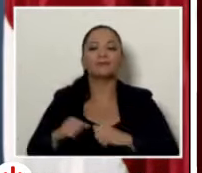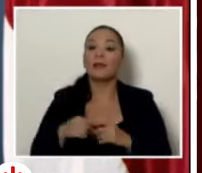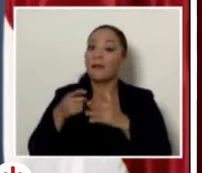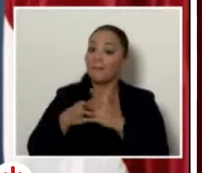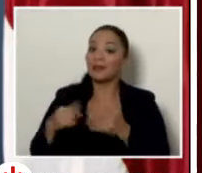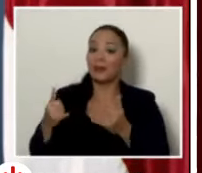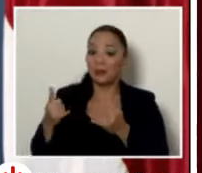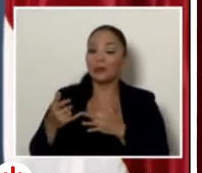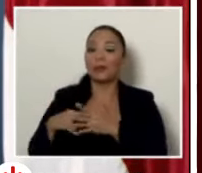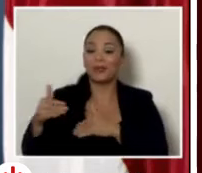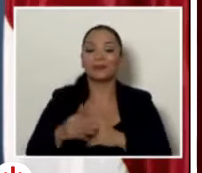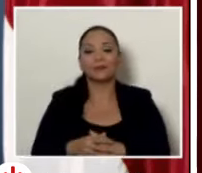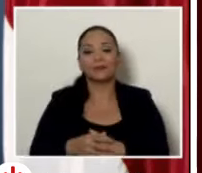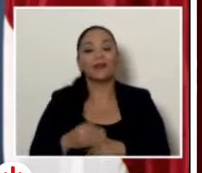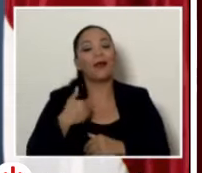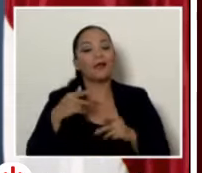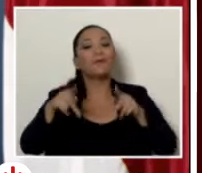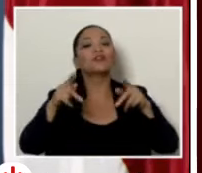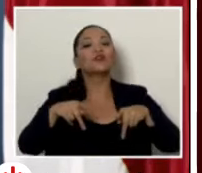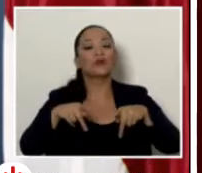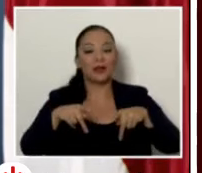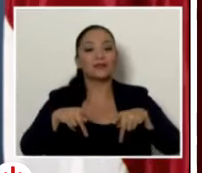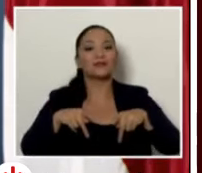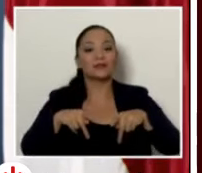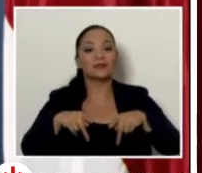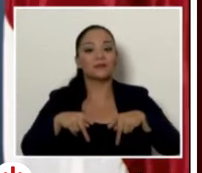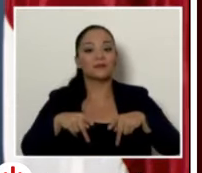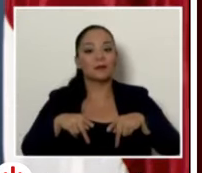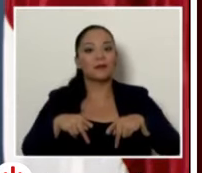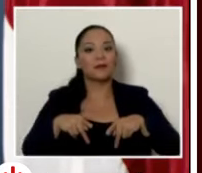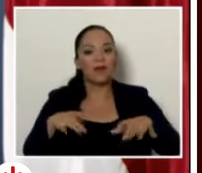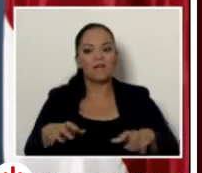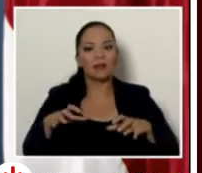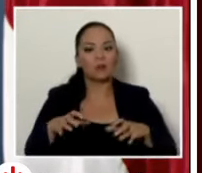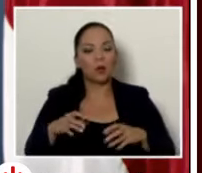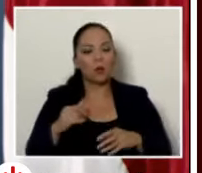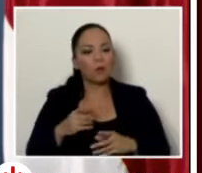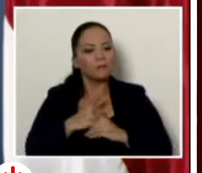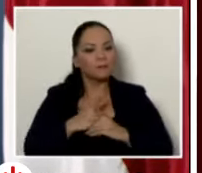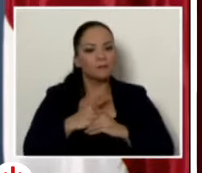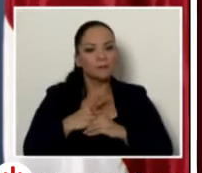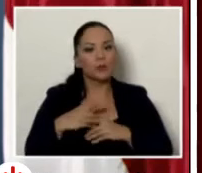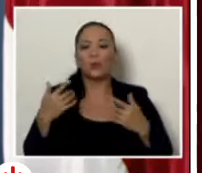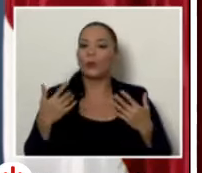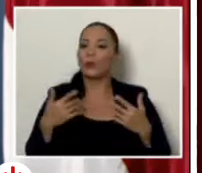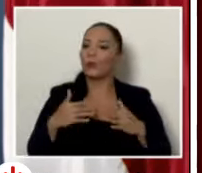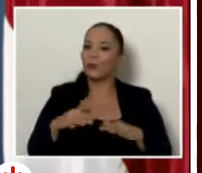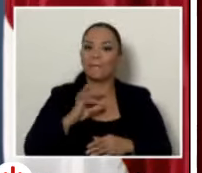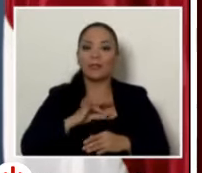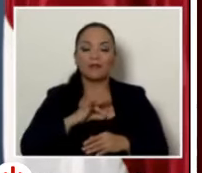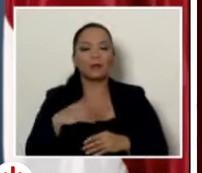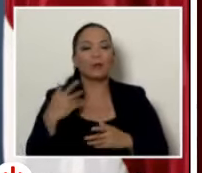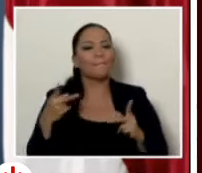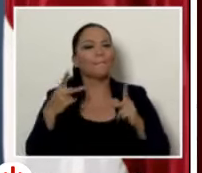de quienes quieren defender su impunidad su inmunidad y sus privilegios se está haciendo cada